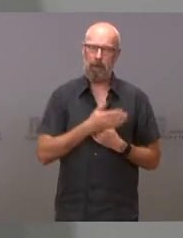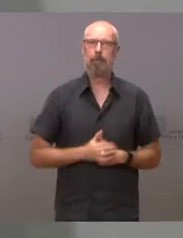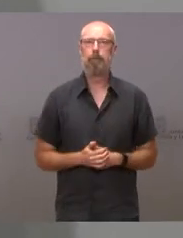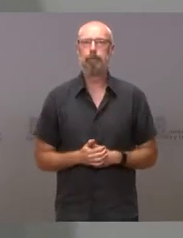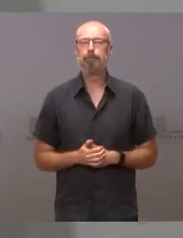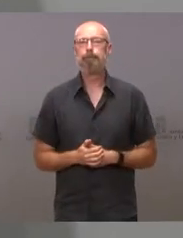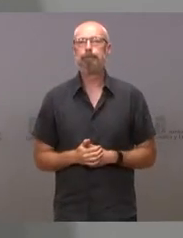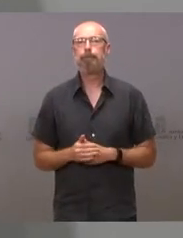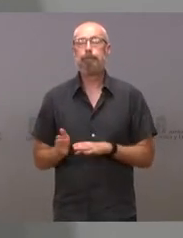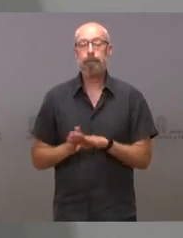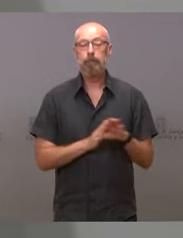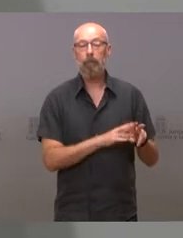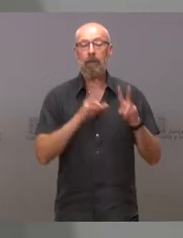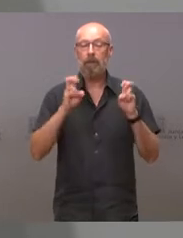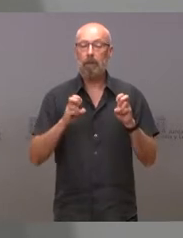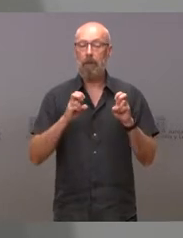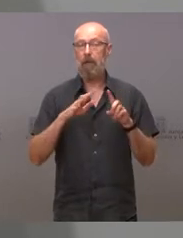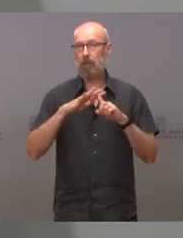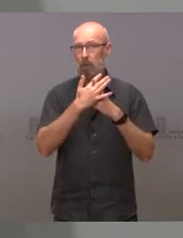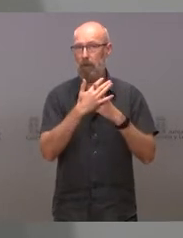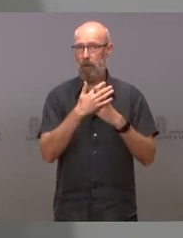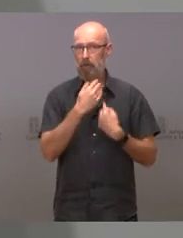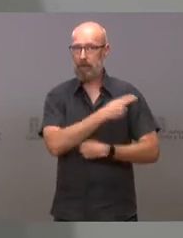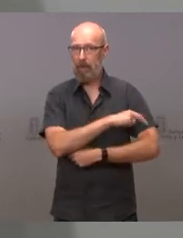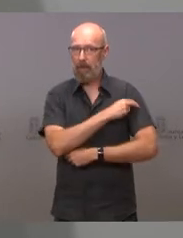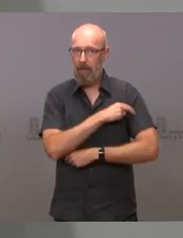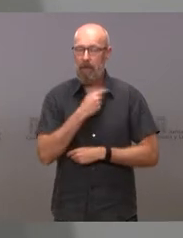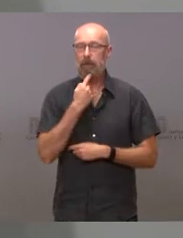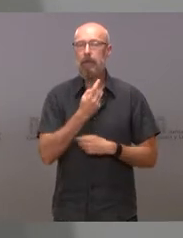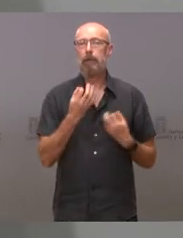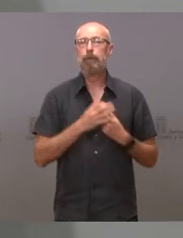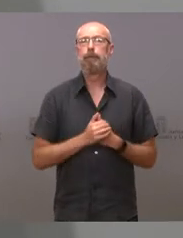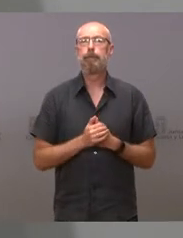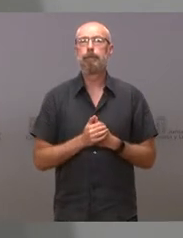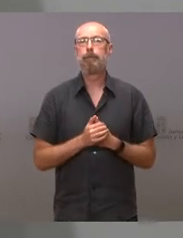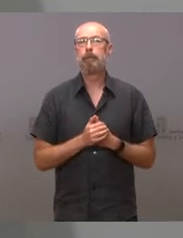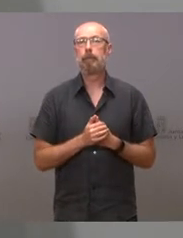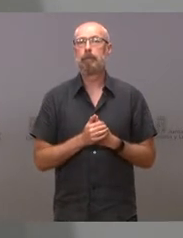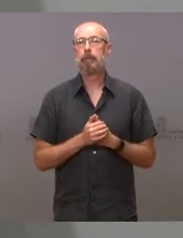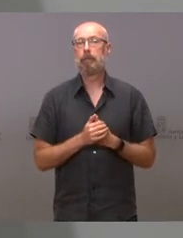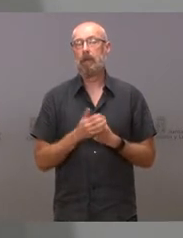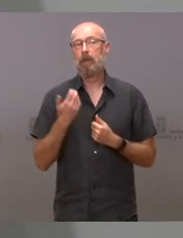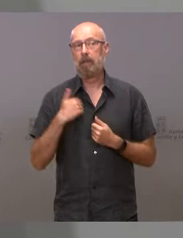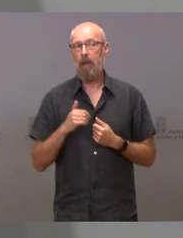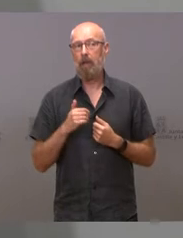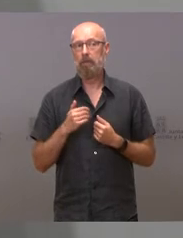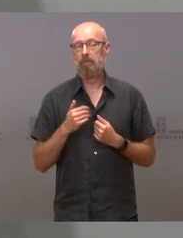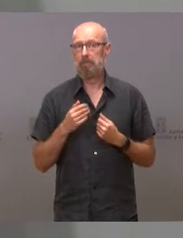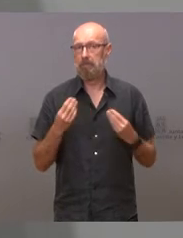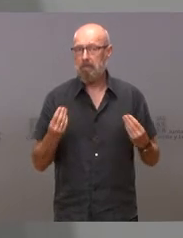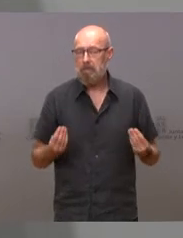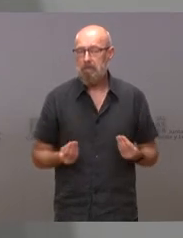la situación sanitaria, decirles que, a pesar de la favorable evolución,